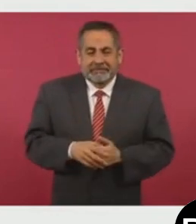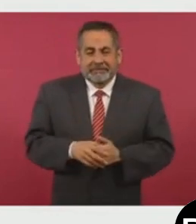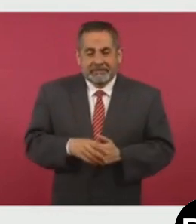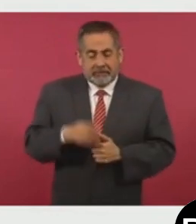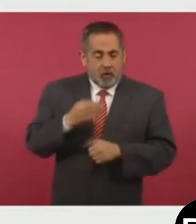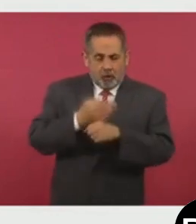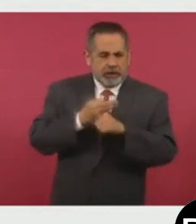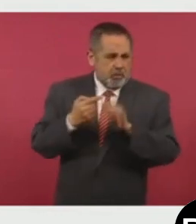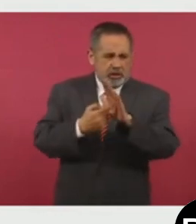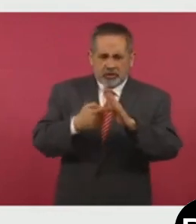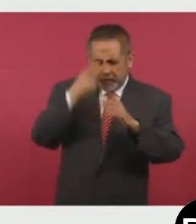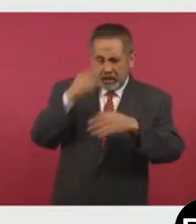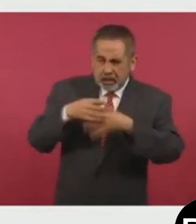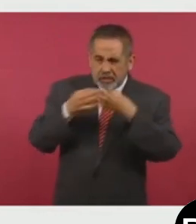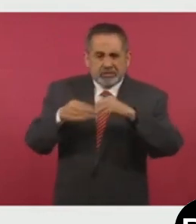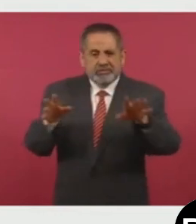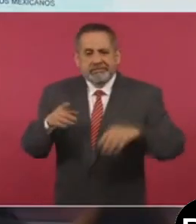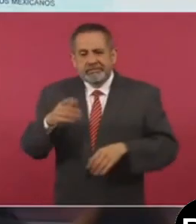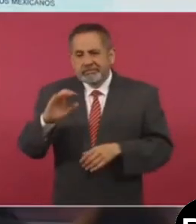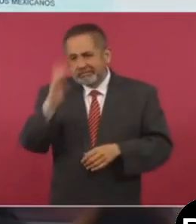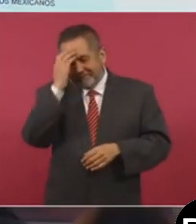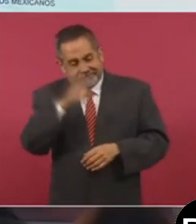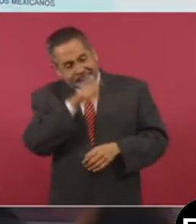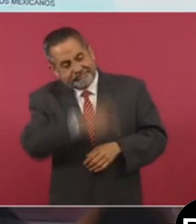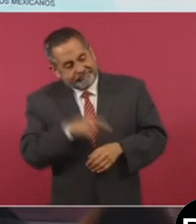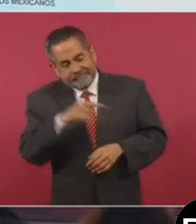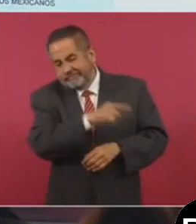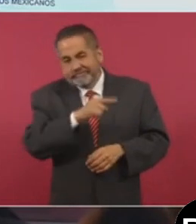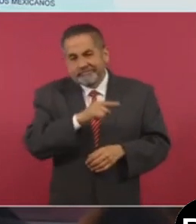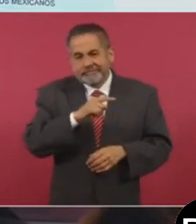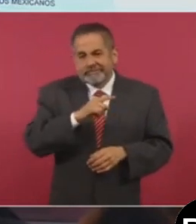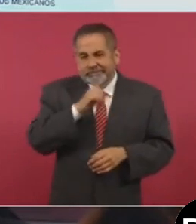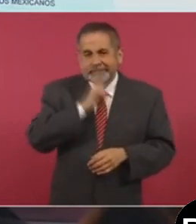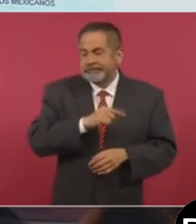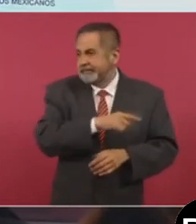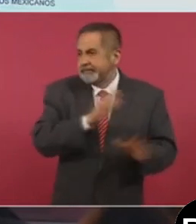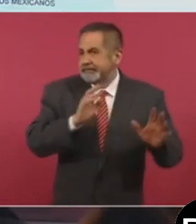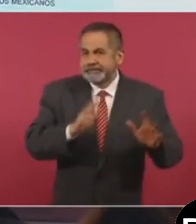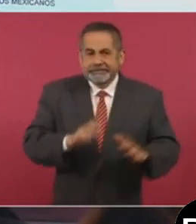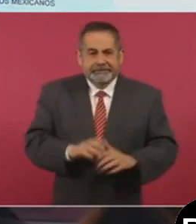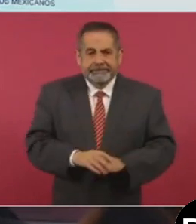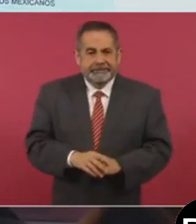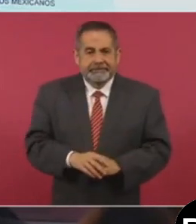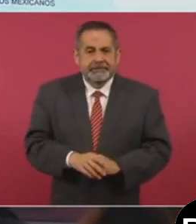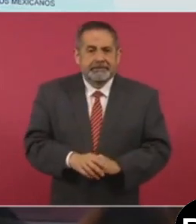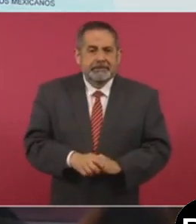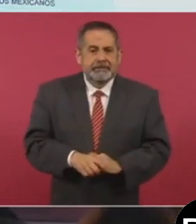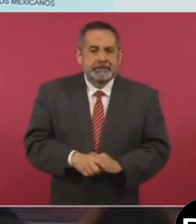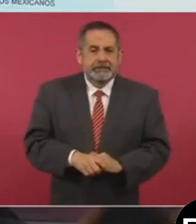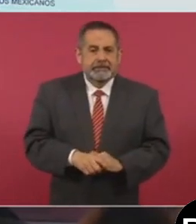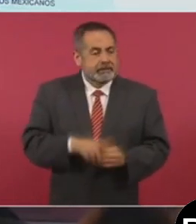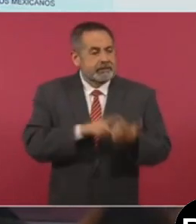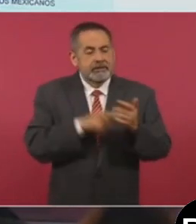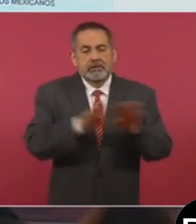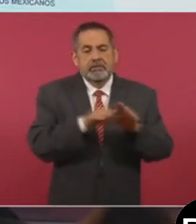gente, para que vean cómo son nuestros